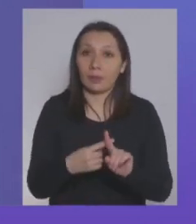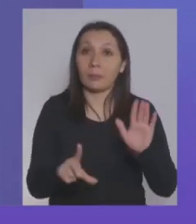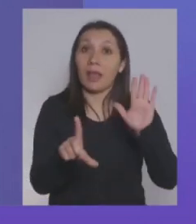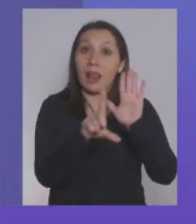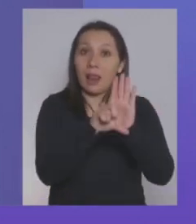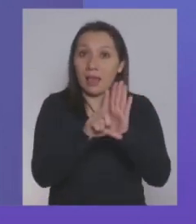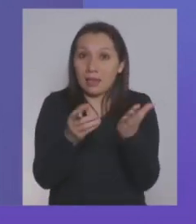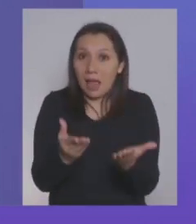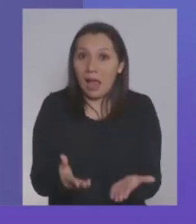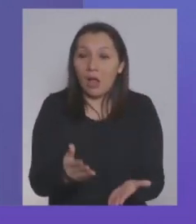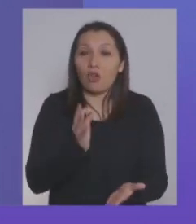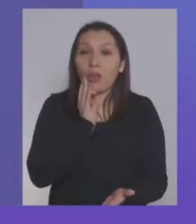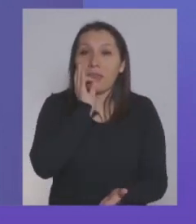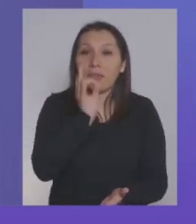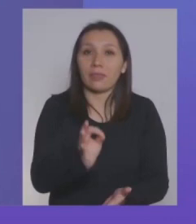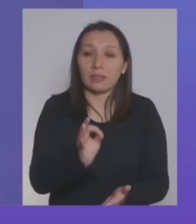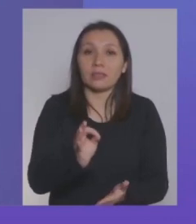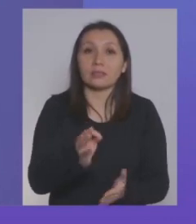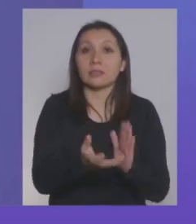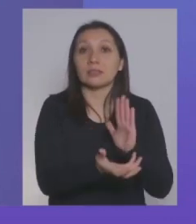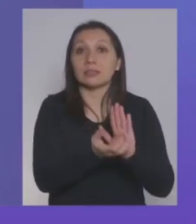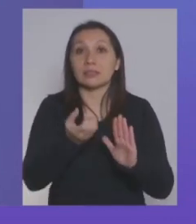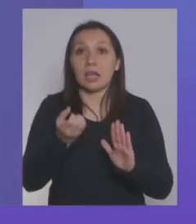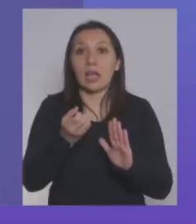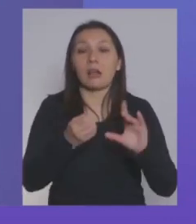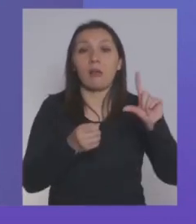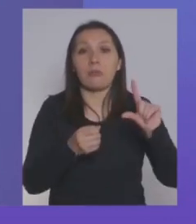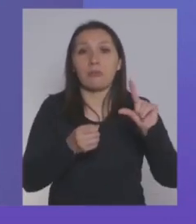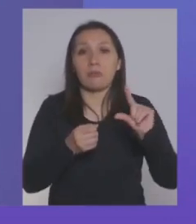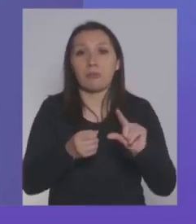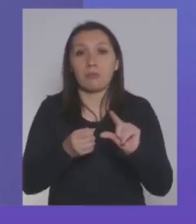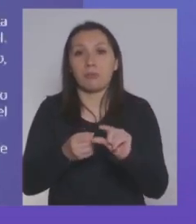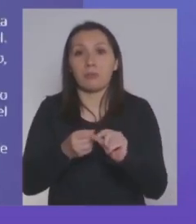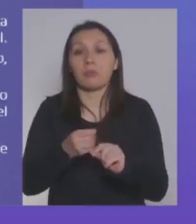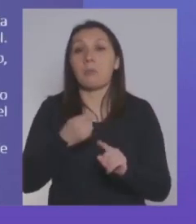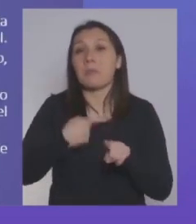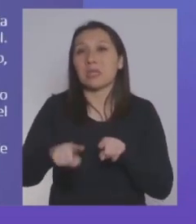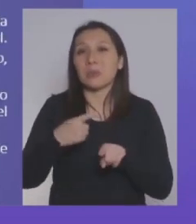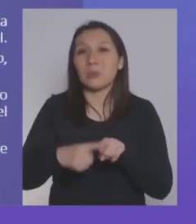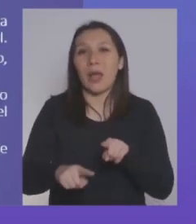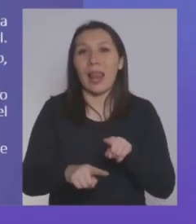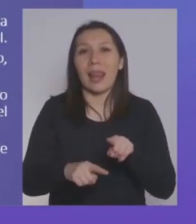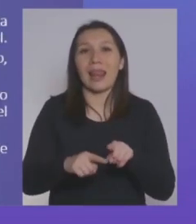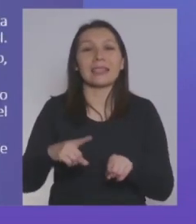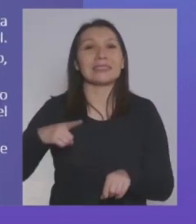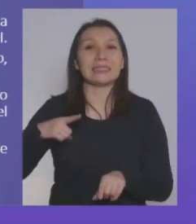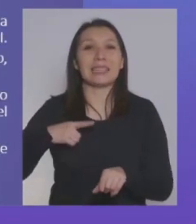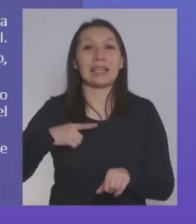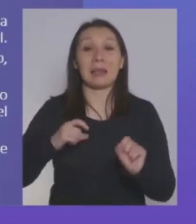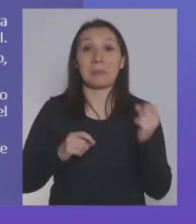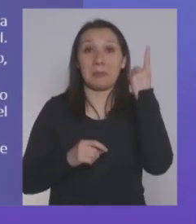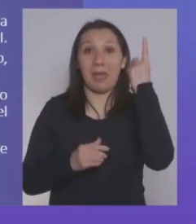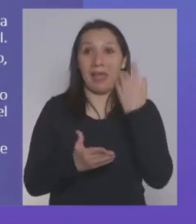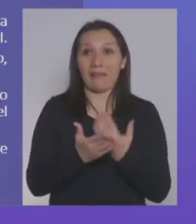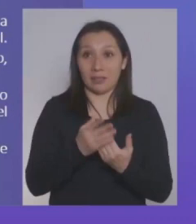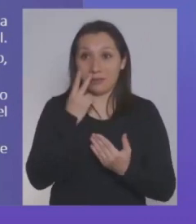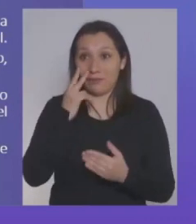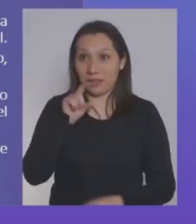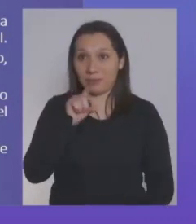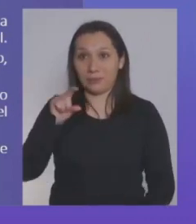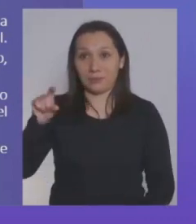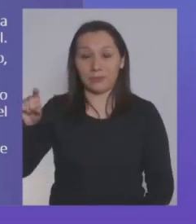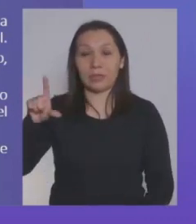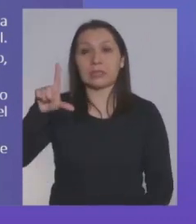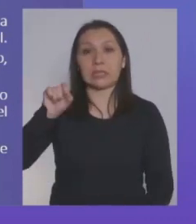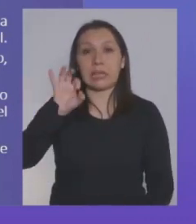ley actualmente establece que los giros van decayendo en el tiempo. En el monto. En el monto. Entonces yo tengo un primer giro y aquí está la tabla el primer